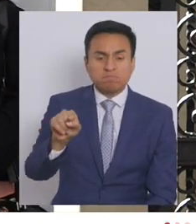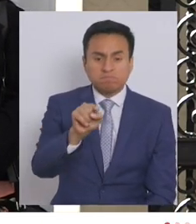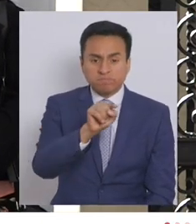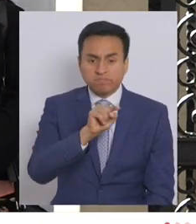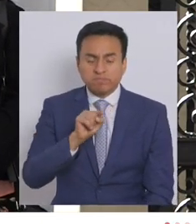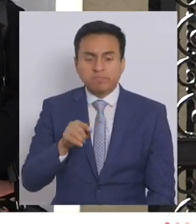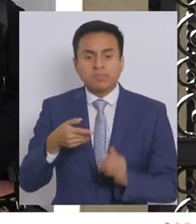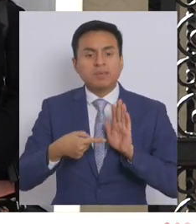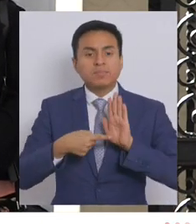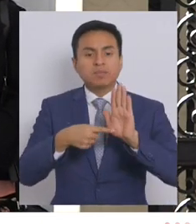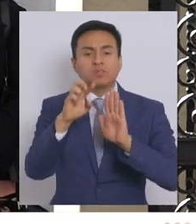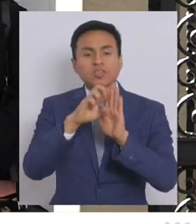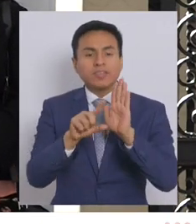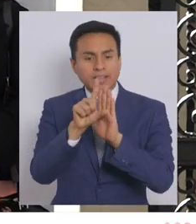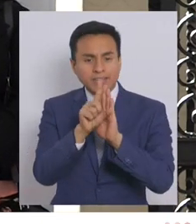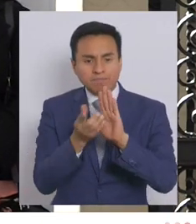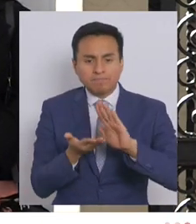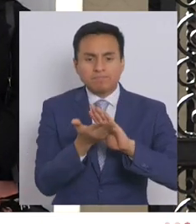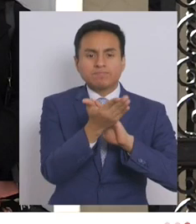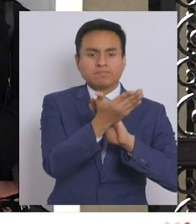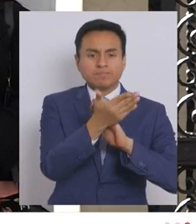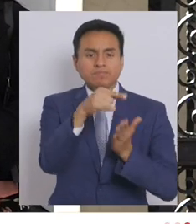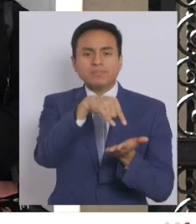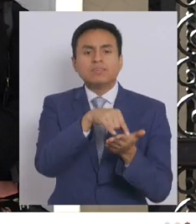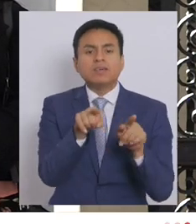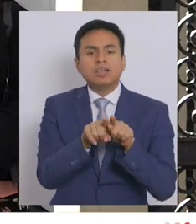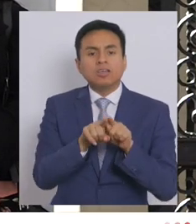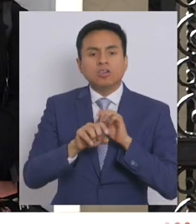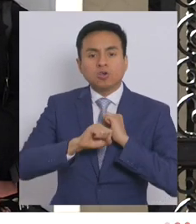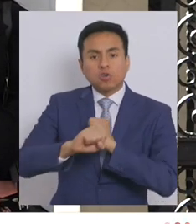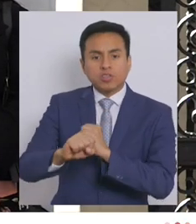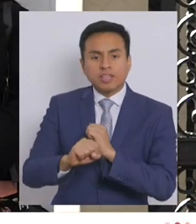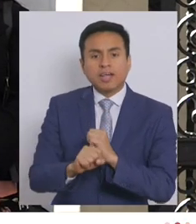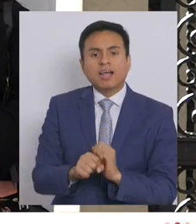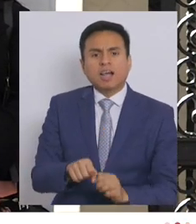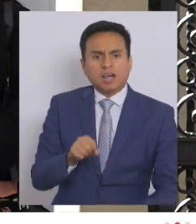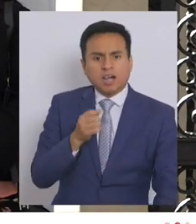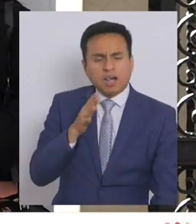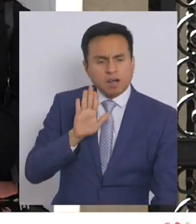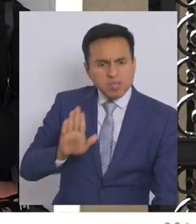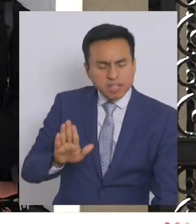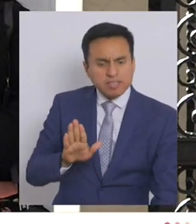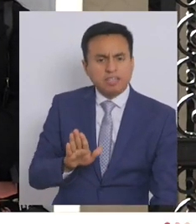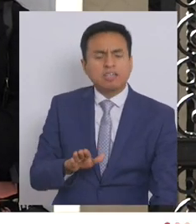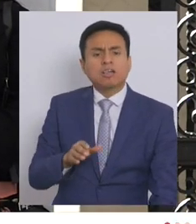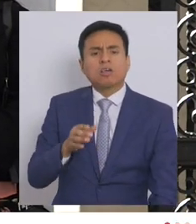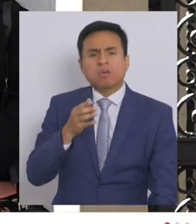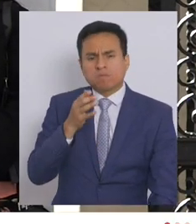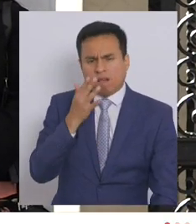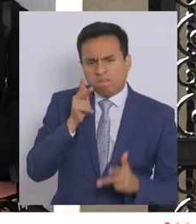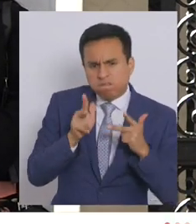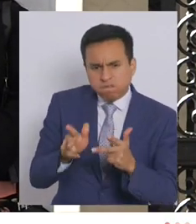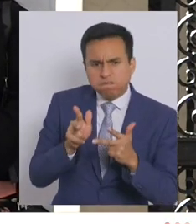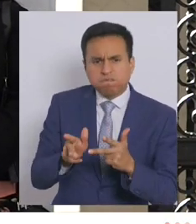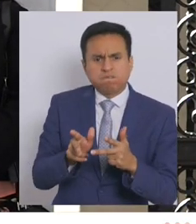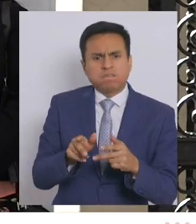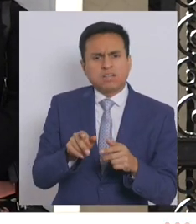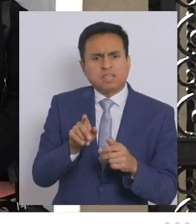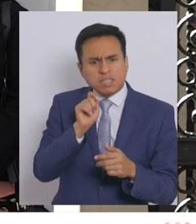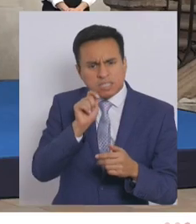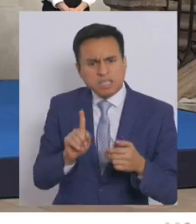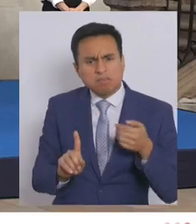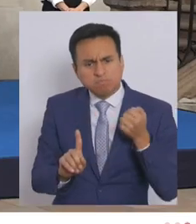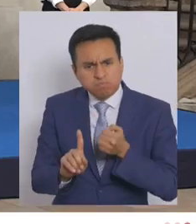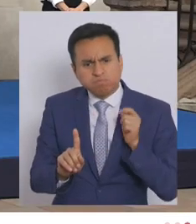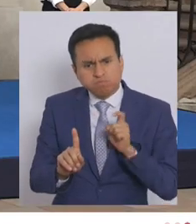vamos a presentar un proyecto de ley contra las amenazas, contra la coacción, contra el hostigamiento que tanto daño